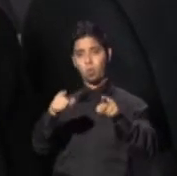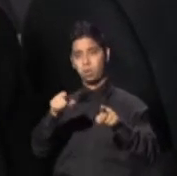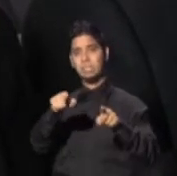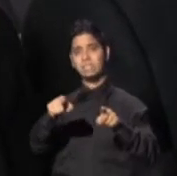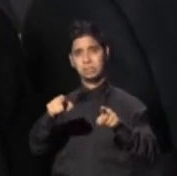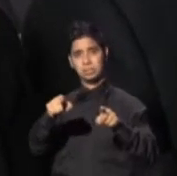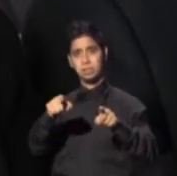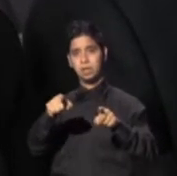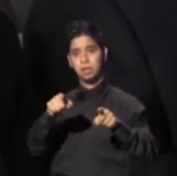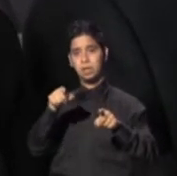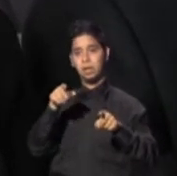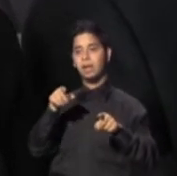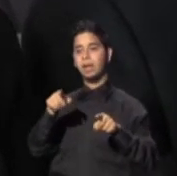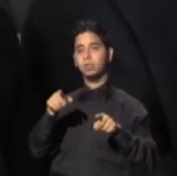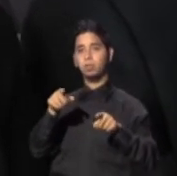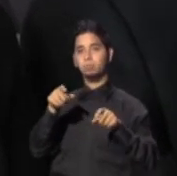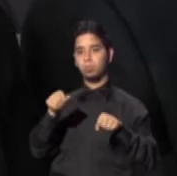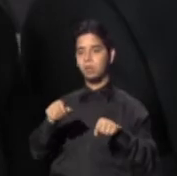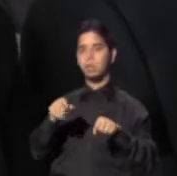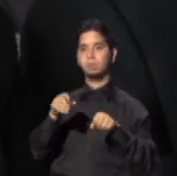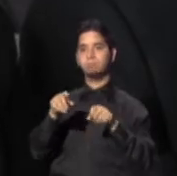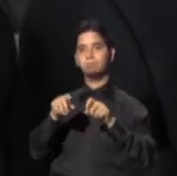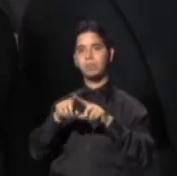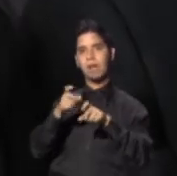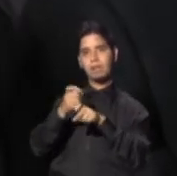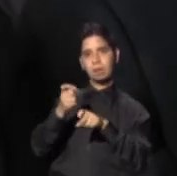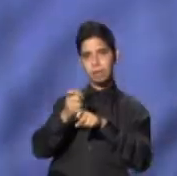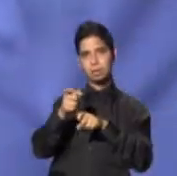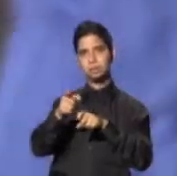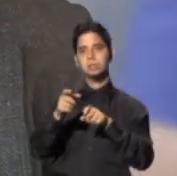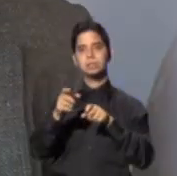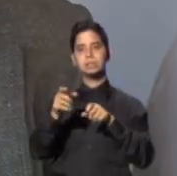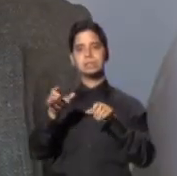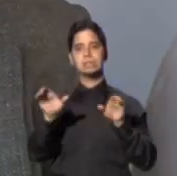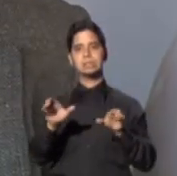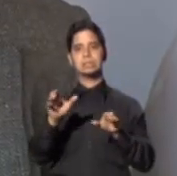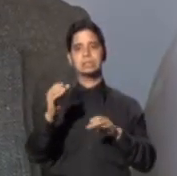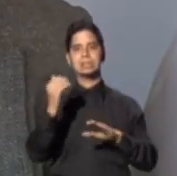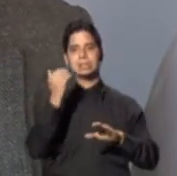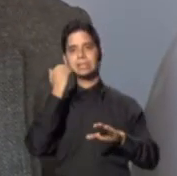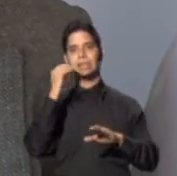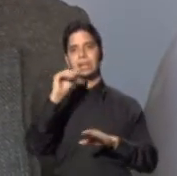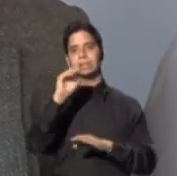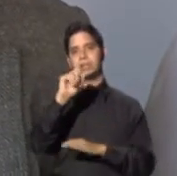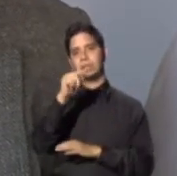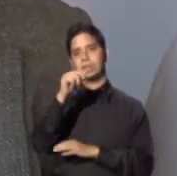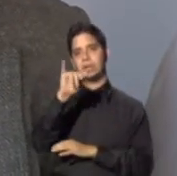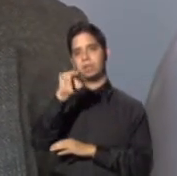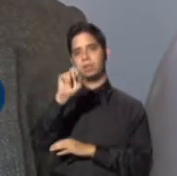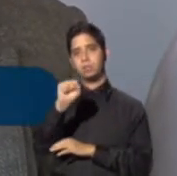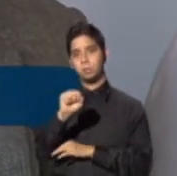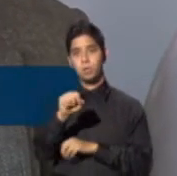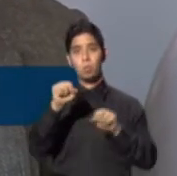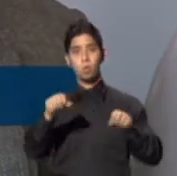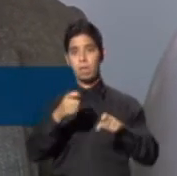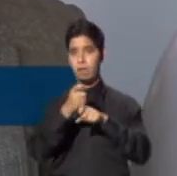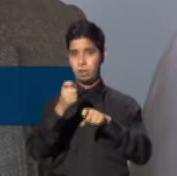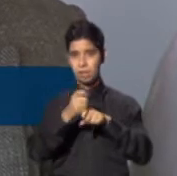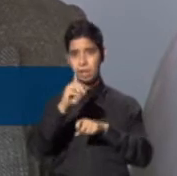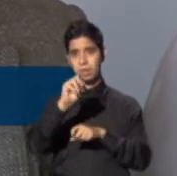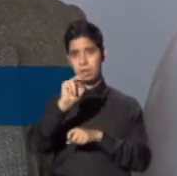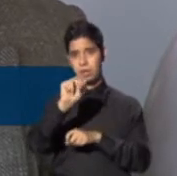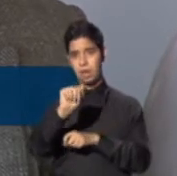para la Investigación del Cáncer como cancerígenos. También causa daños al DNA, causa daños a los cromosomas